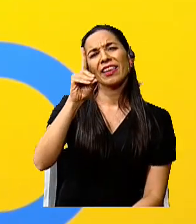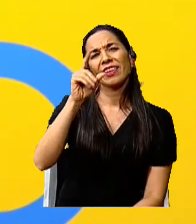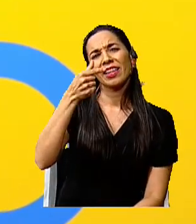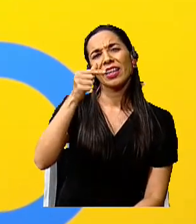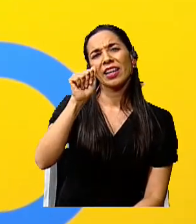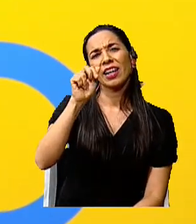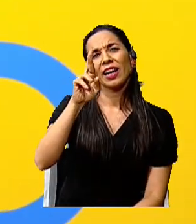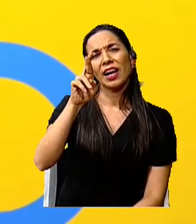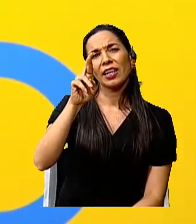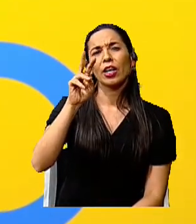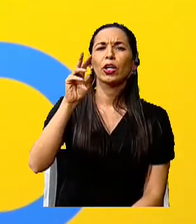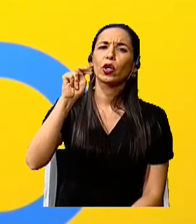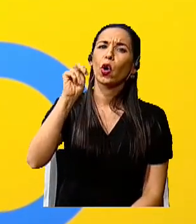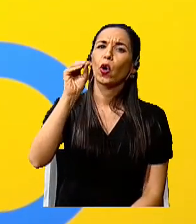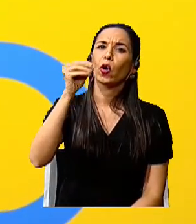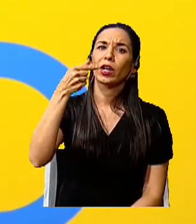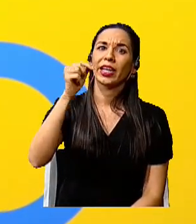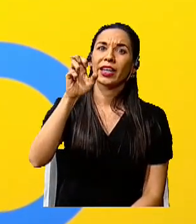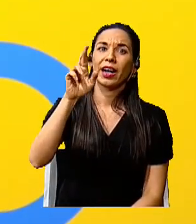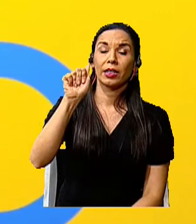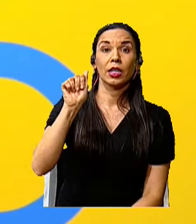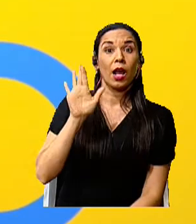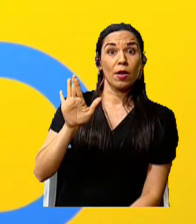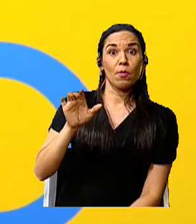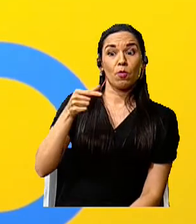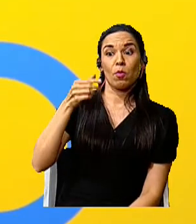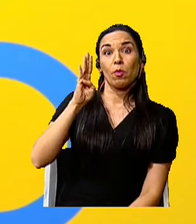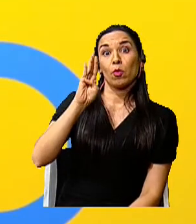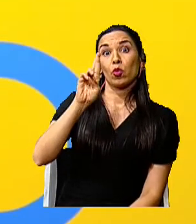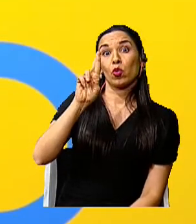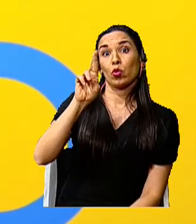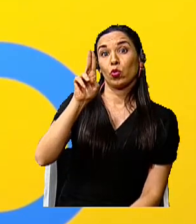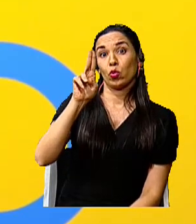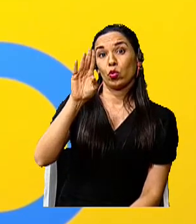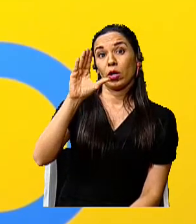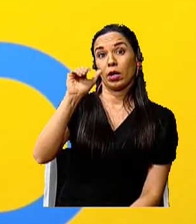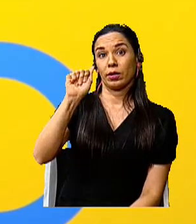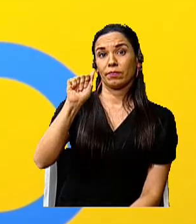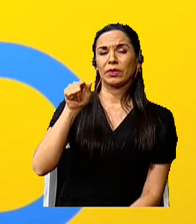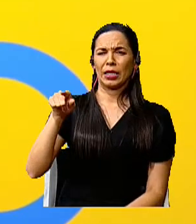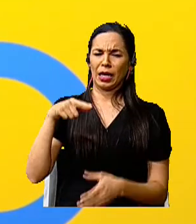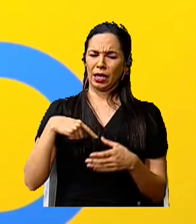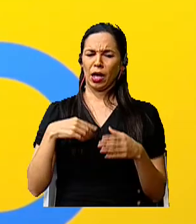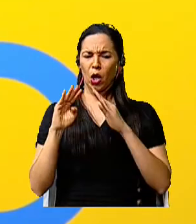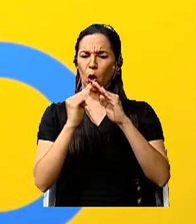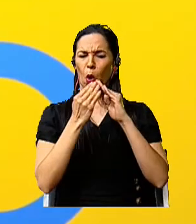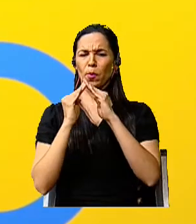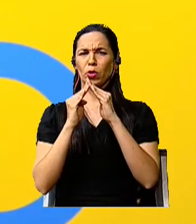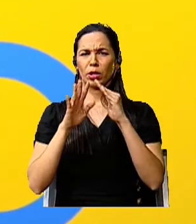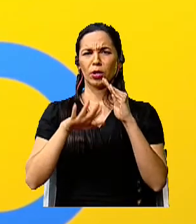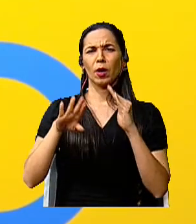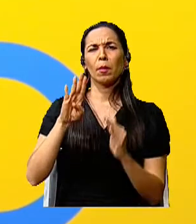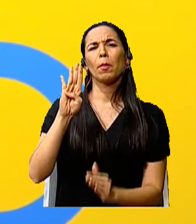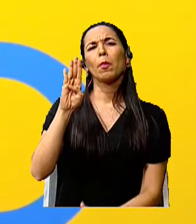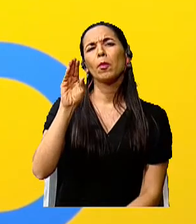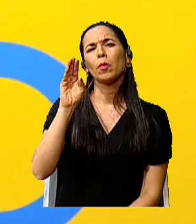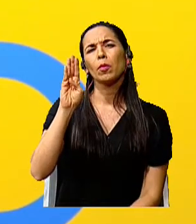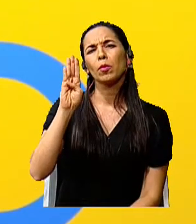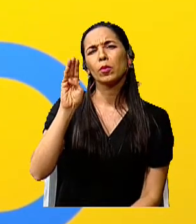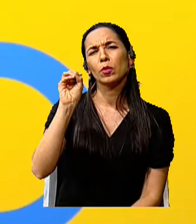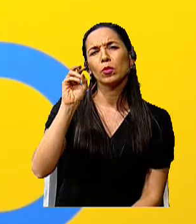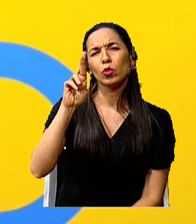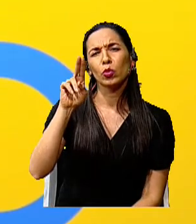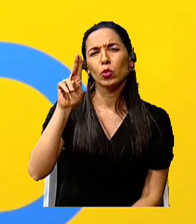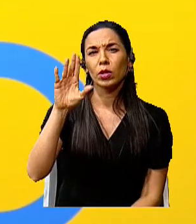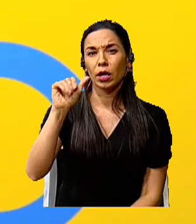observen, es totalmente tallada a mano. Él pertenece a una comunidad Boruca y como ustedes van